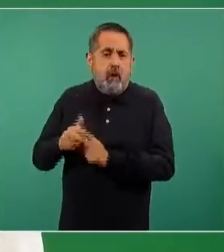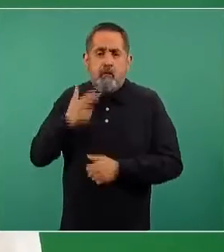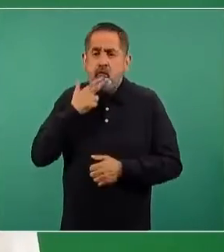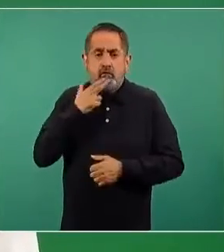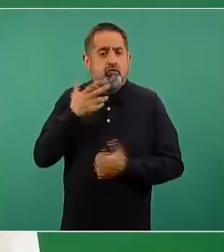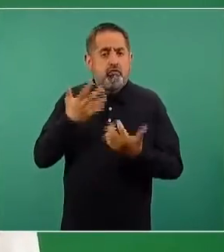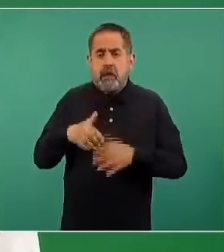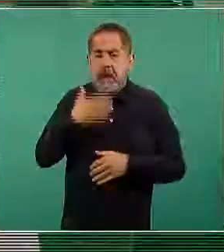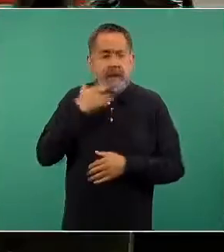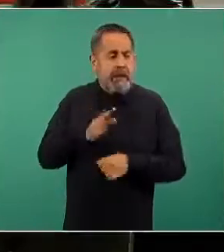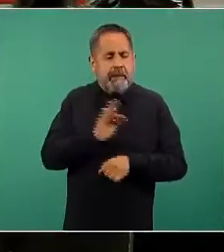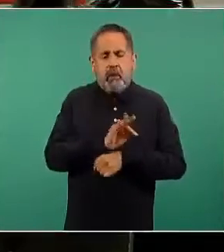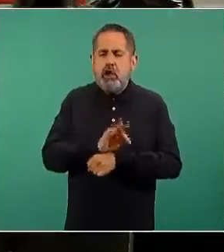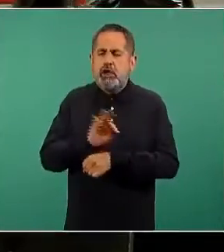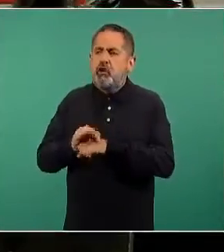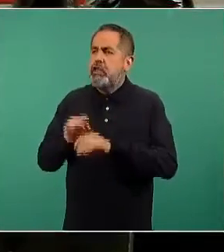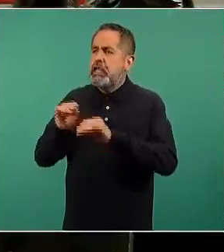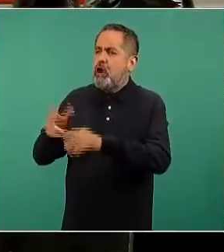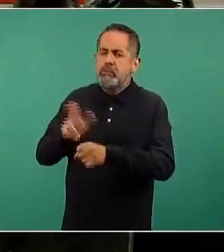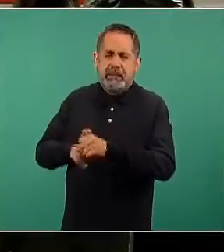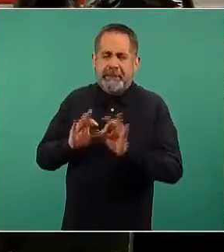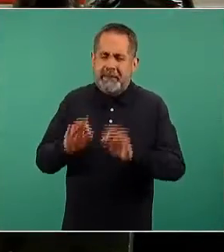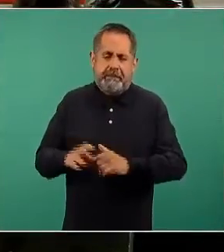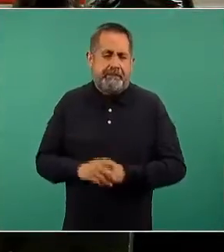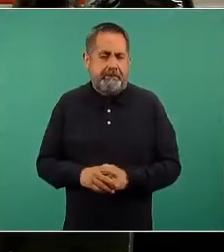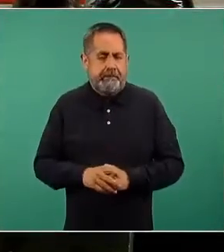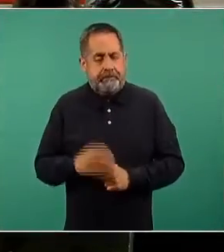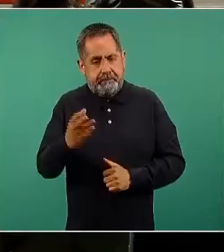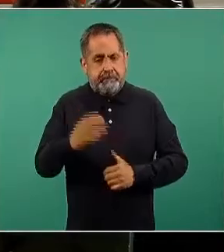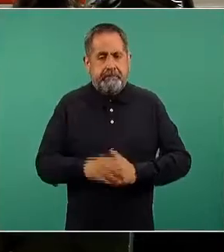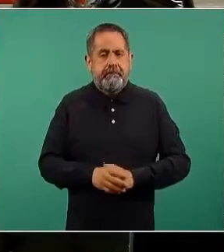bien el mecanismo de protección. Por favor, tercera.